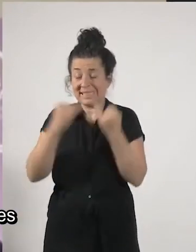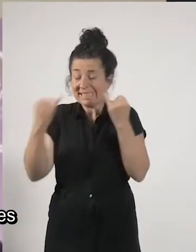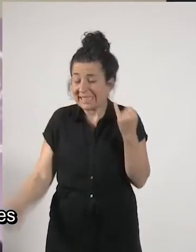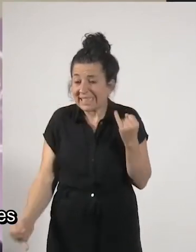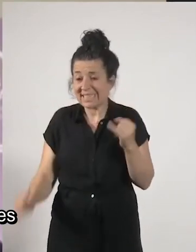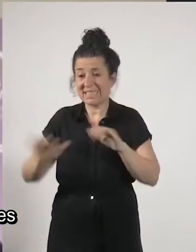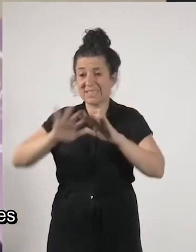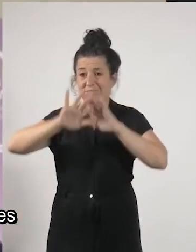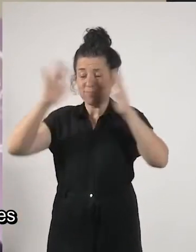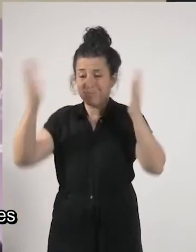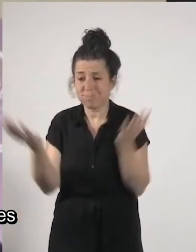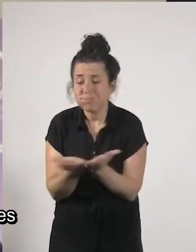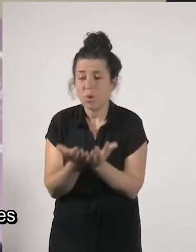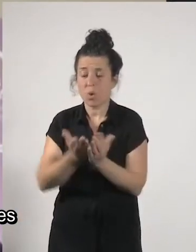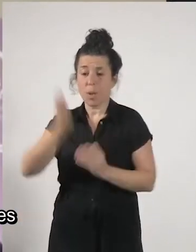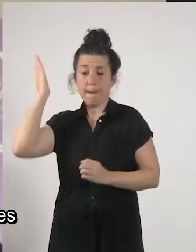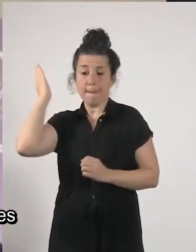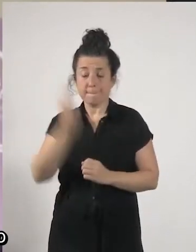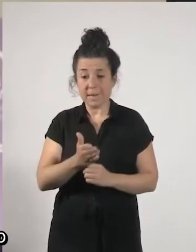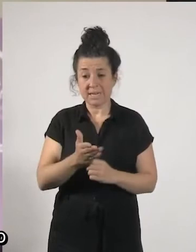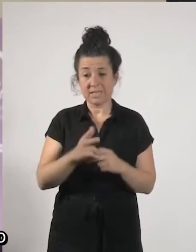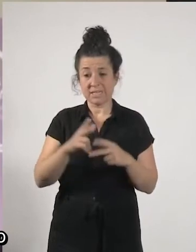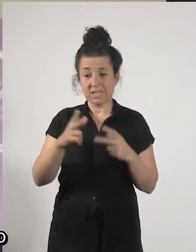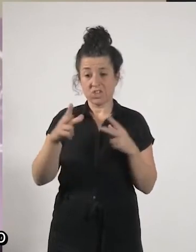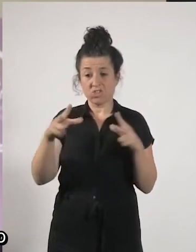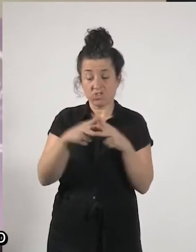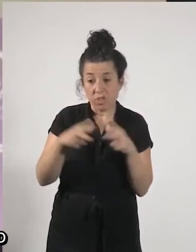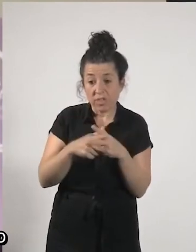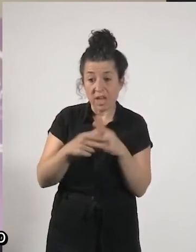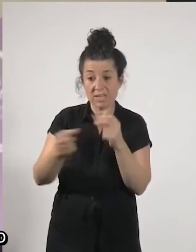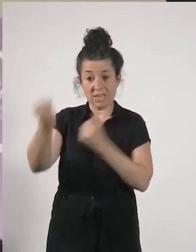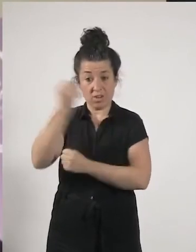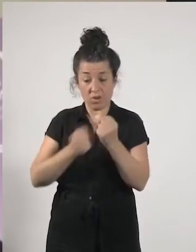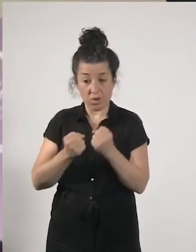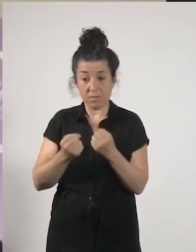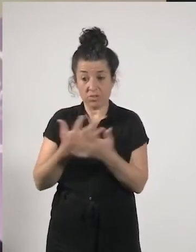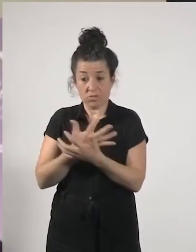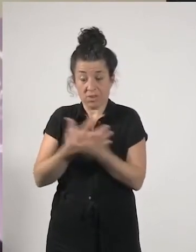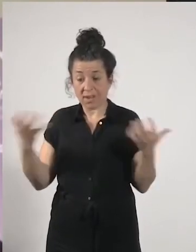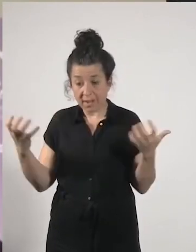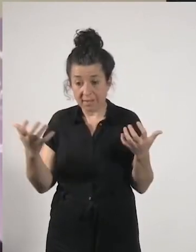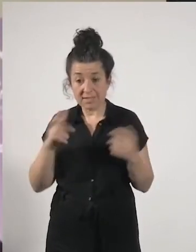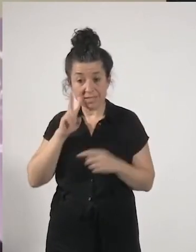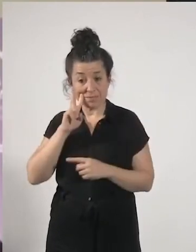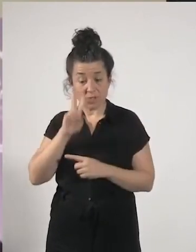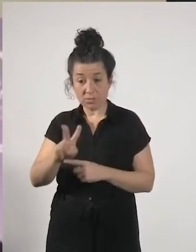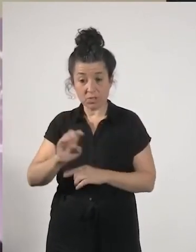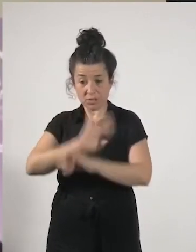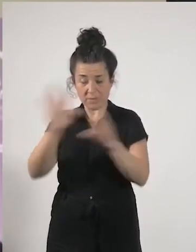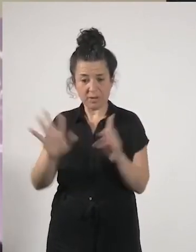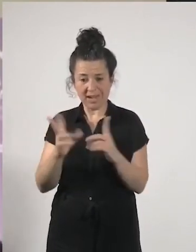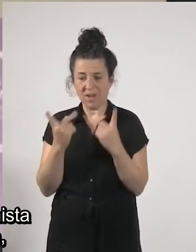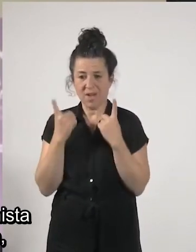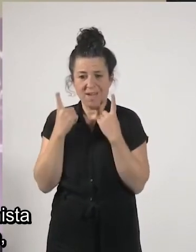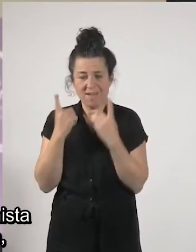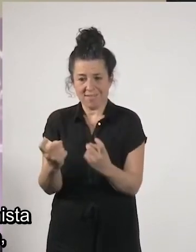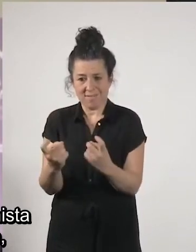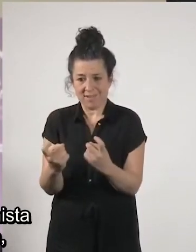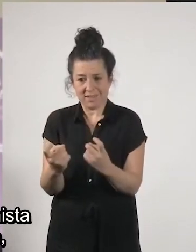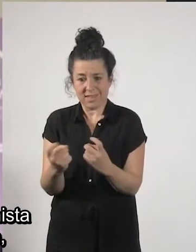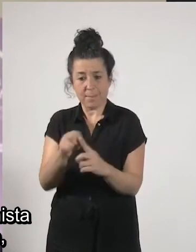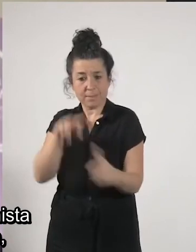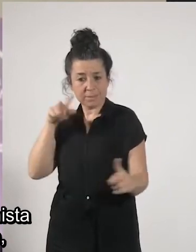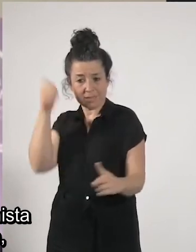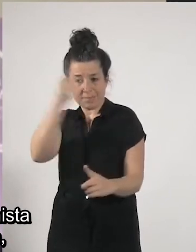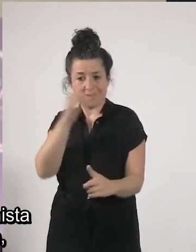económicos y sociales duros y de gran calado en cuyo análisis ha quedado claro que hay que incorporar la perspectiva de género en este